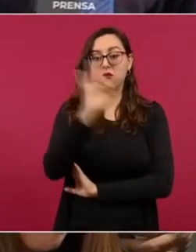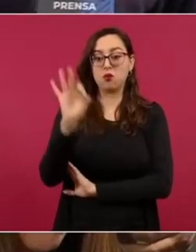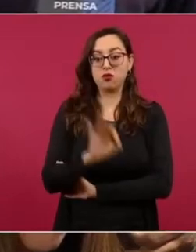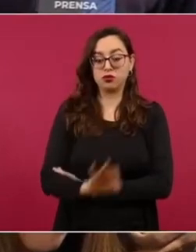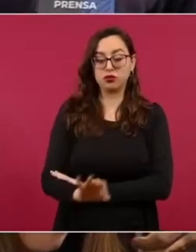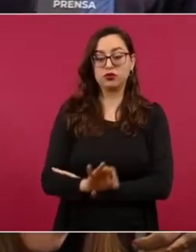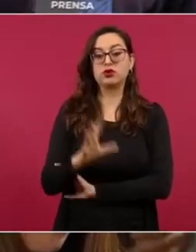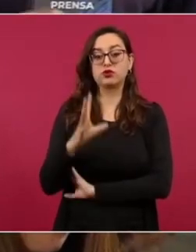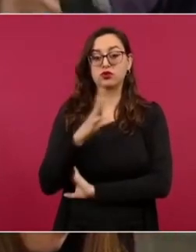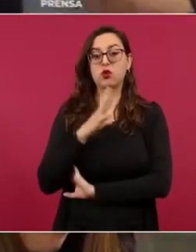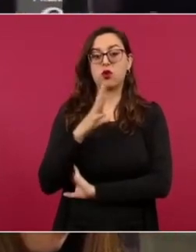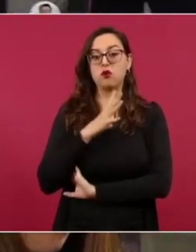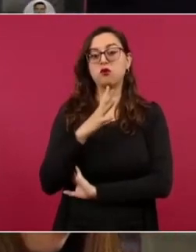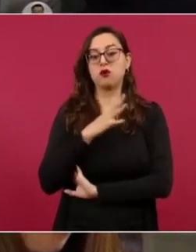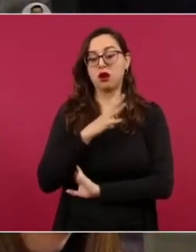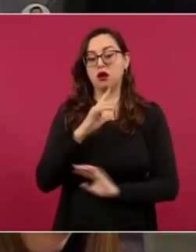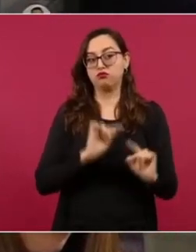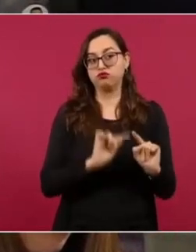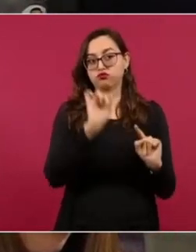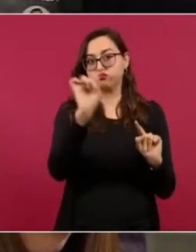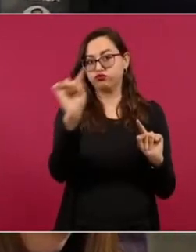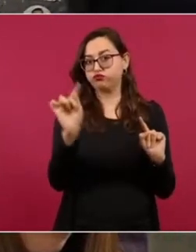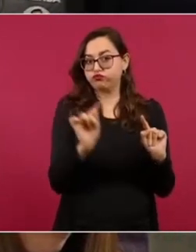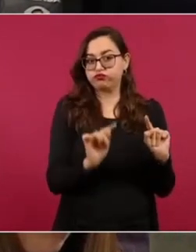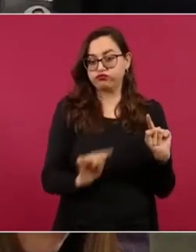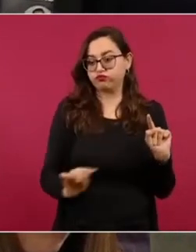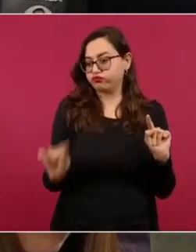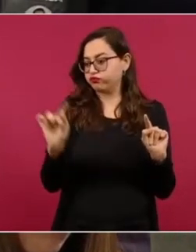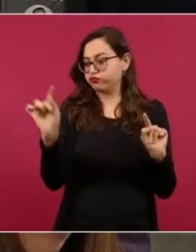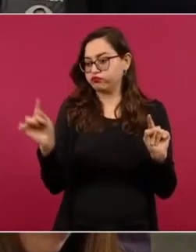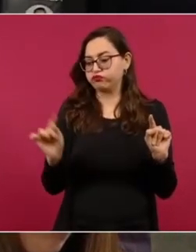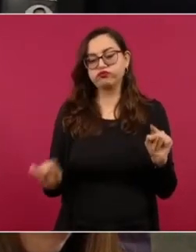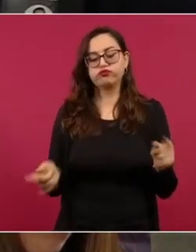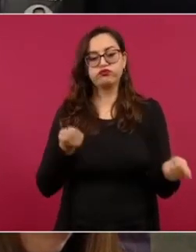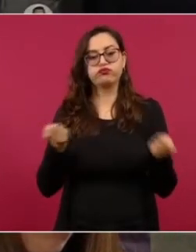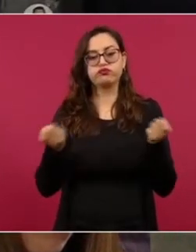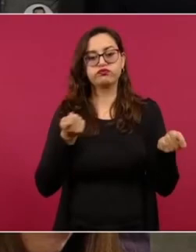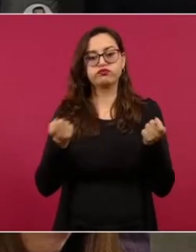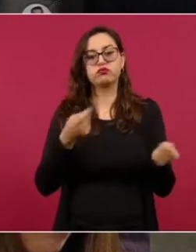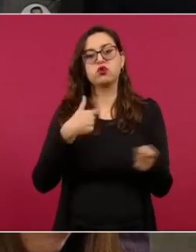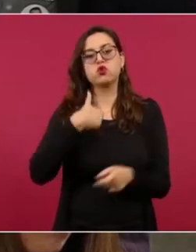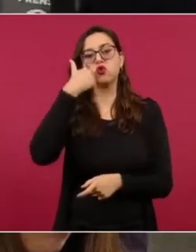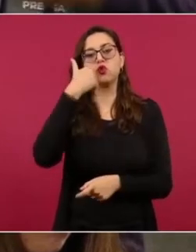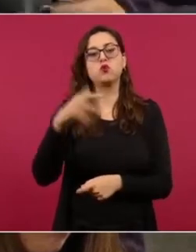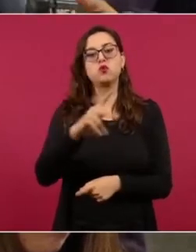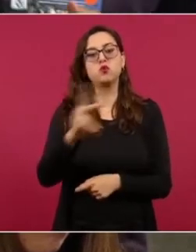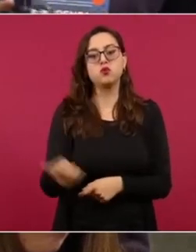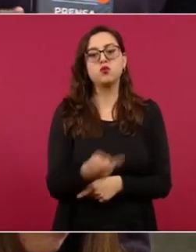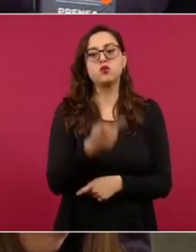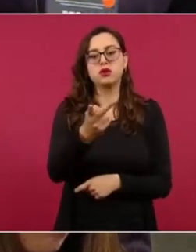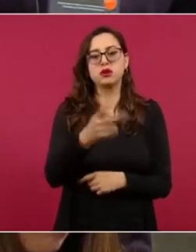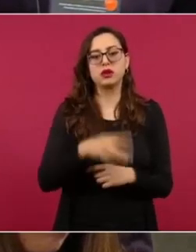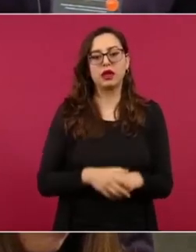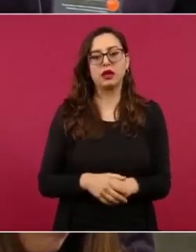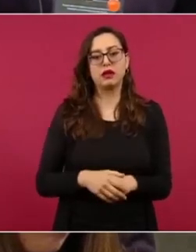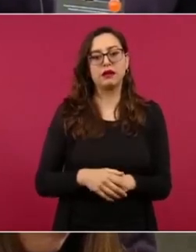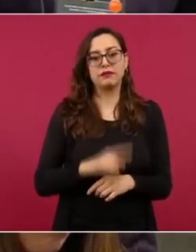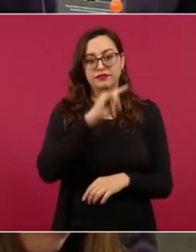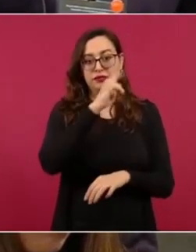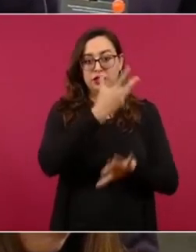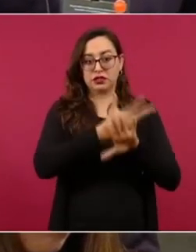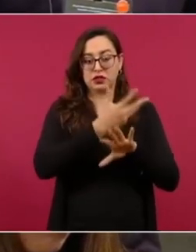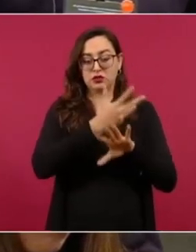los grupos criminales. Más allá del informe, lo que yo quiero preguntarle es si estos informes se los da a conocer